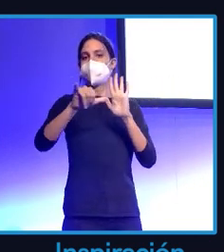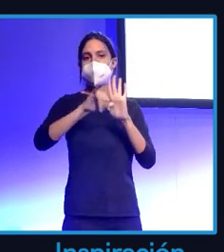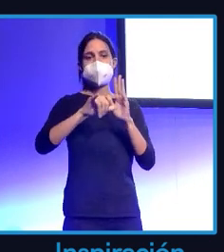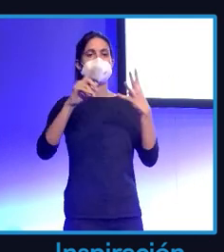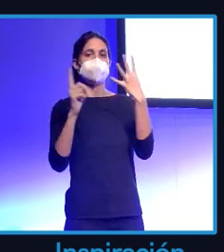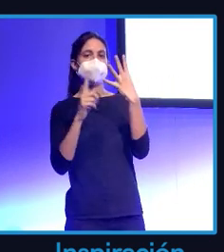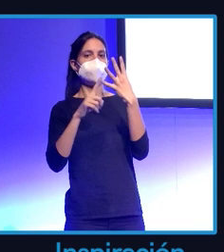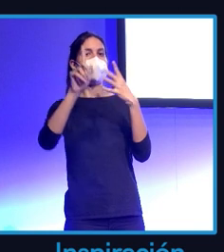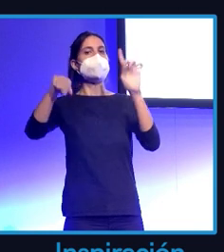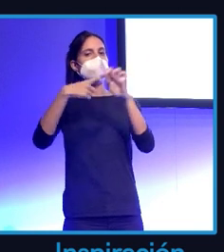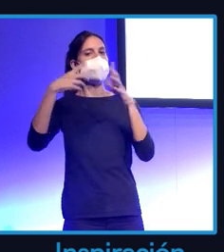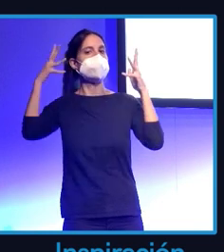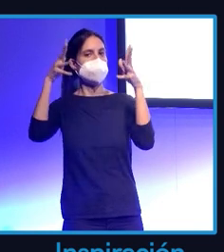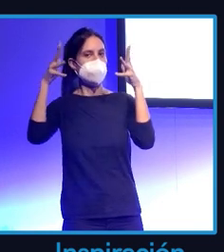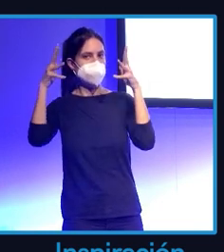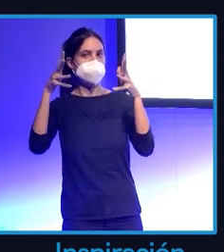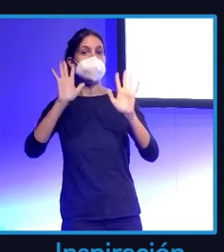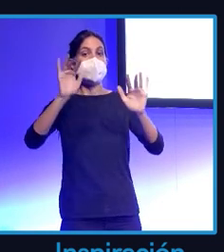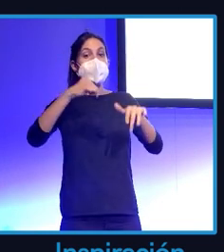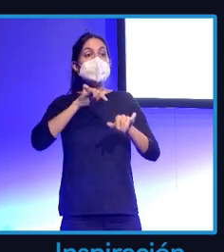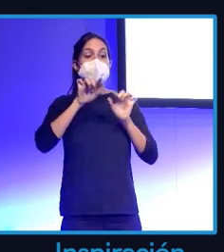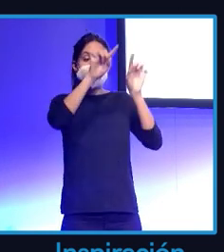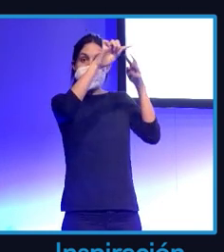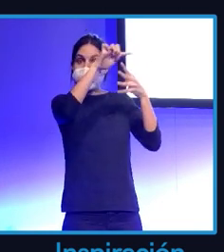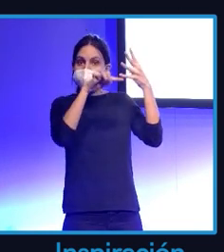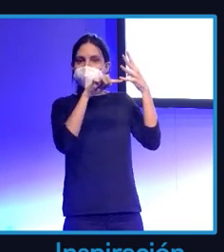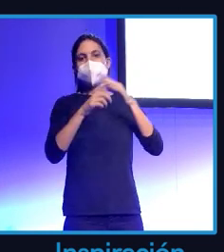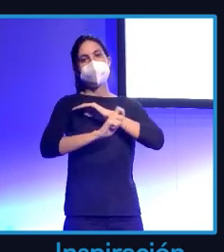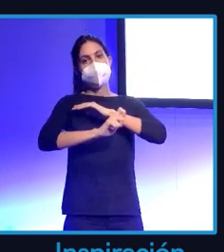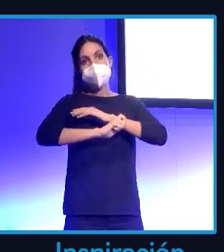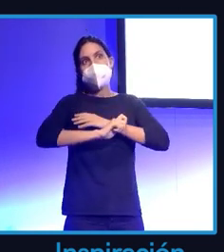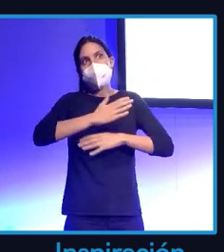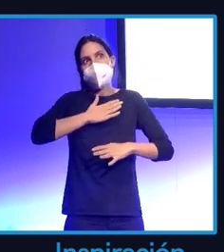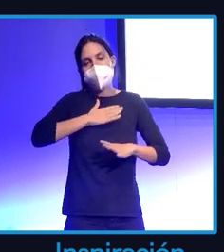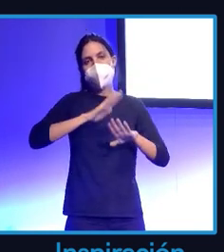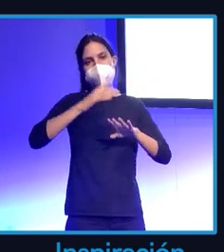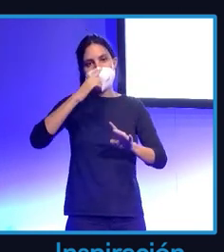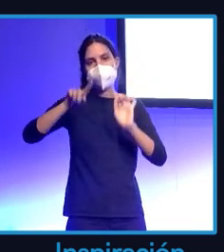estrategia clave en el influencer marketing para 2022. Gracias.